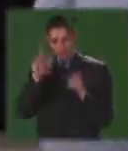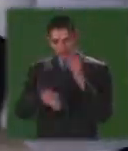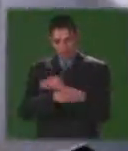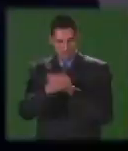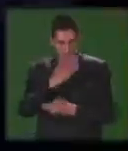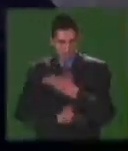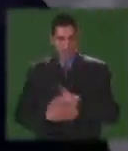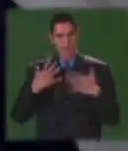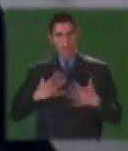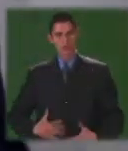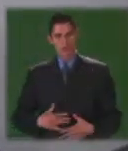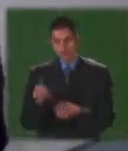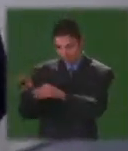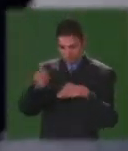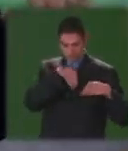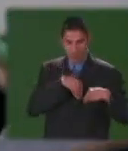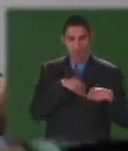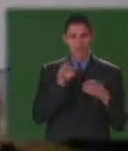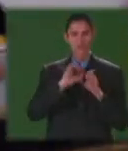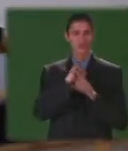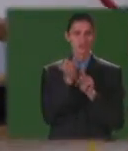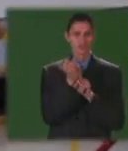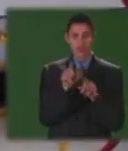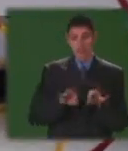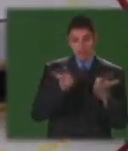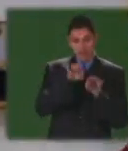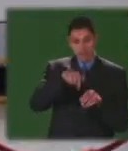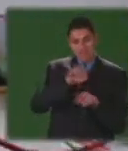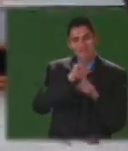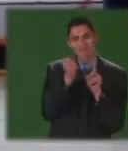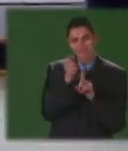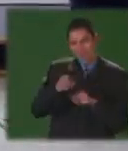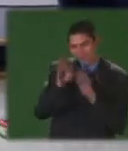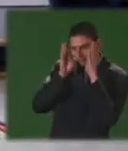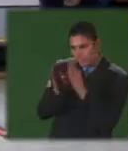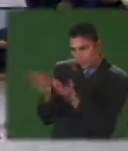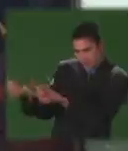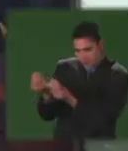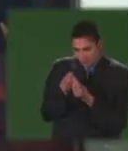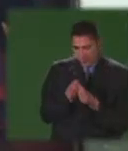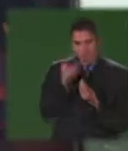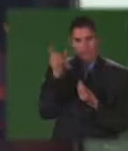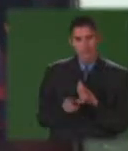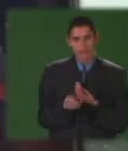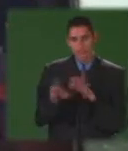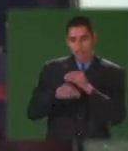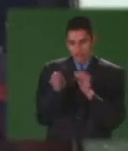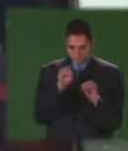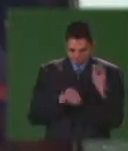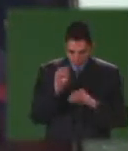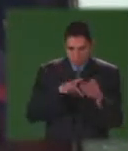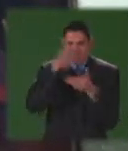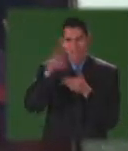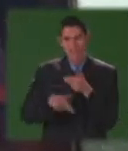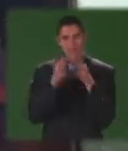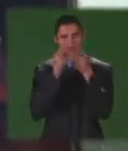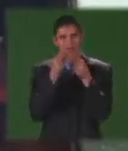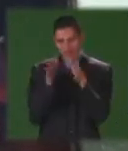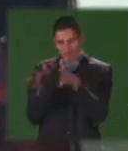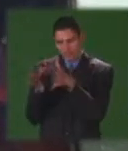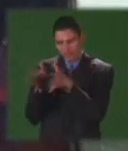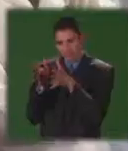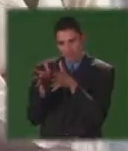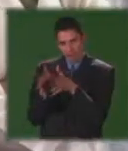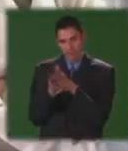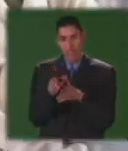socialmente. Aceptar su existencia, darles la importancia que realmente merecen y generar proyectos educativos especiales desde la